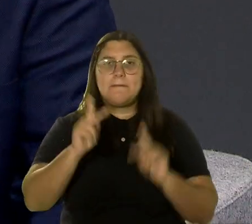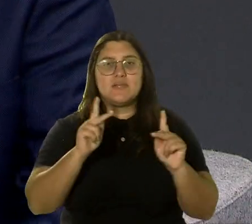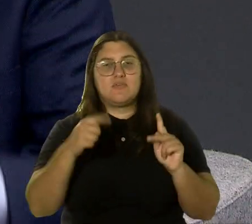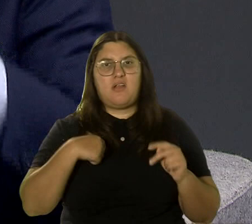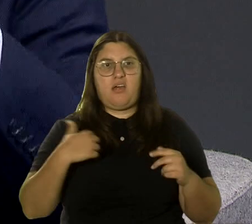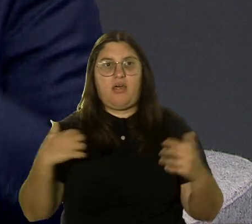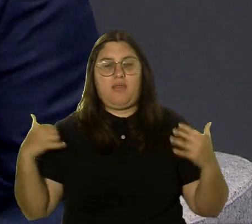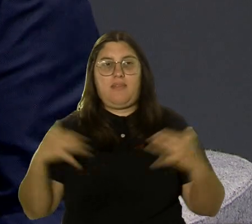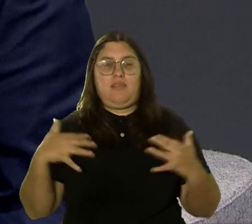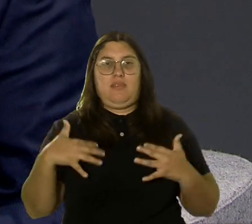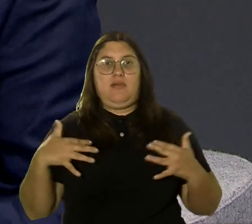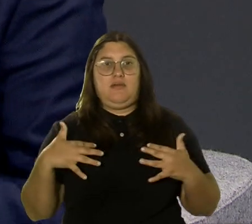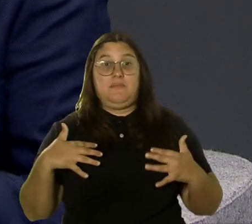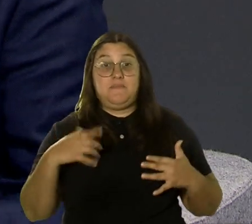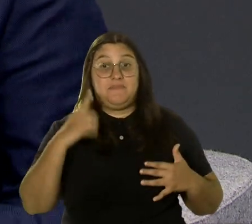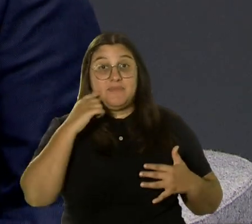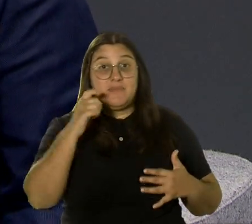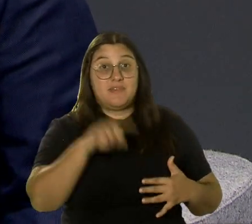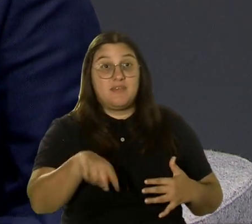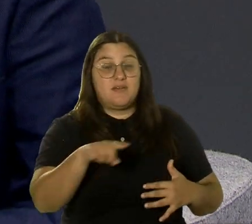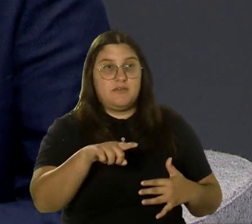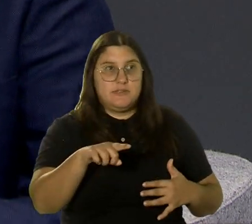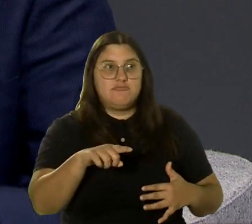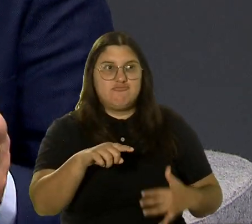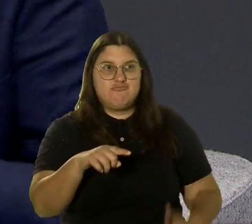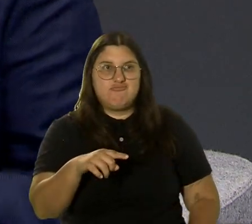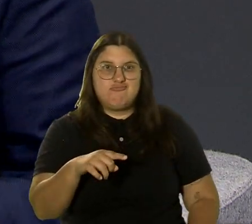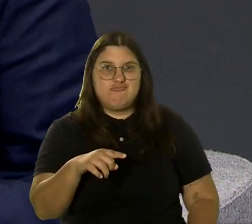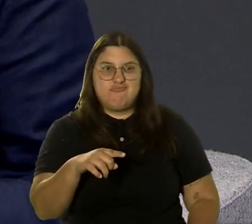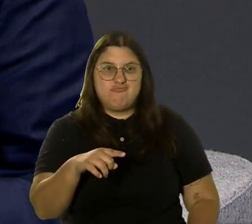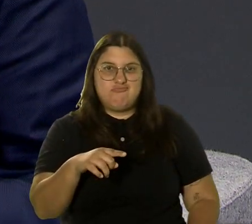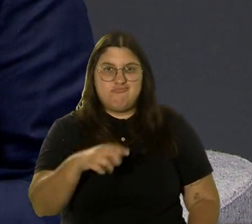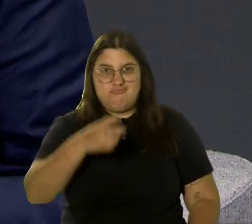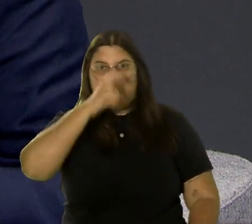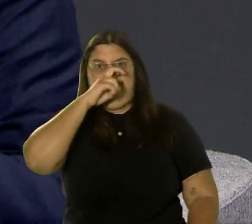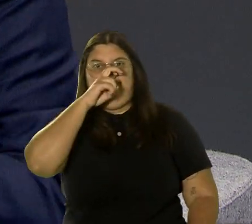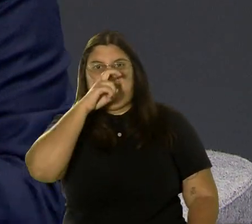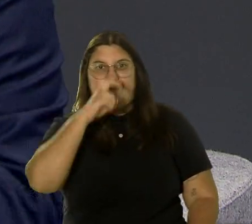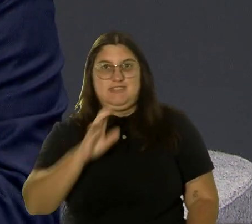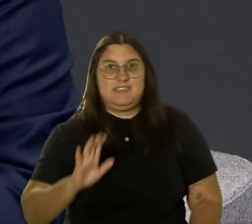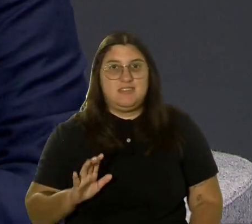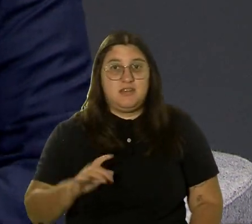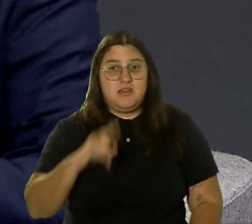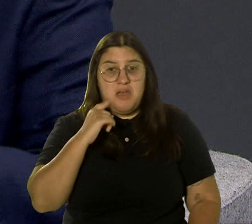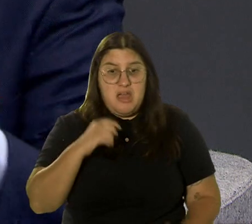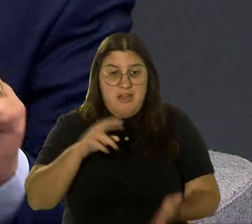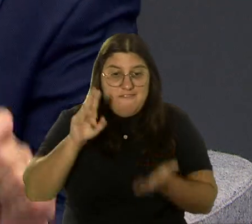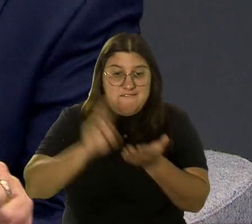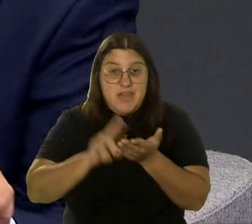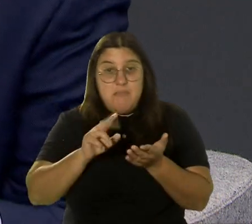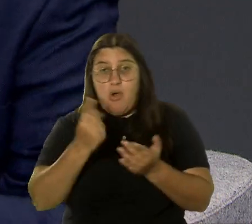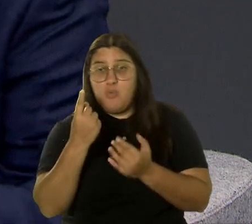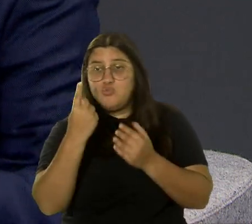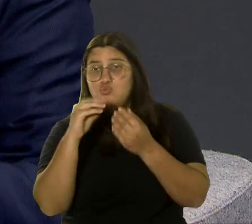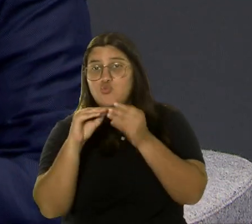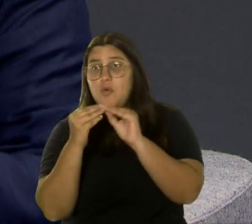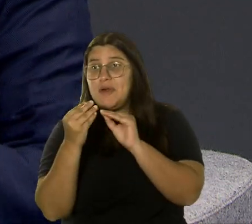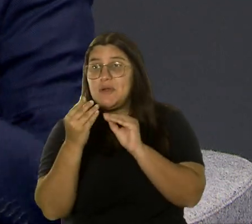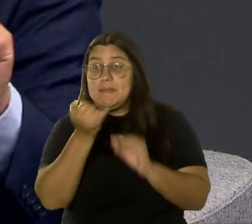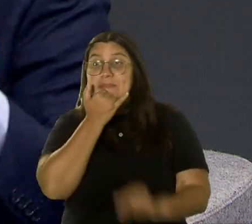porque son bien estrictos y lo son, evitar que por una firma o por un numerito